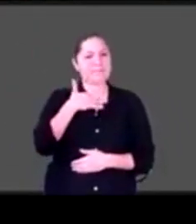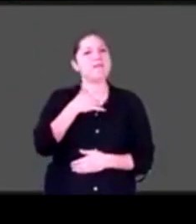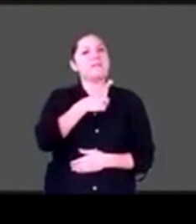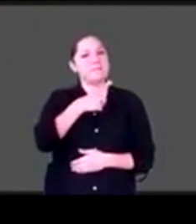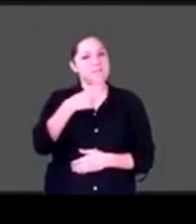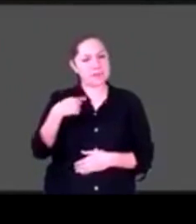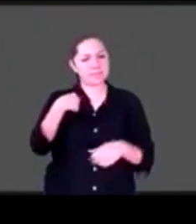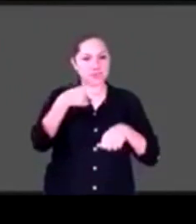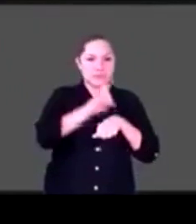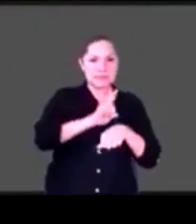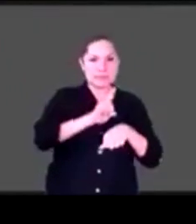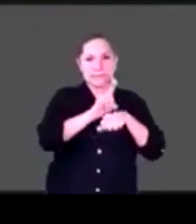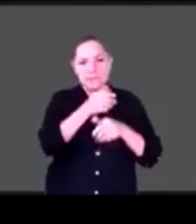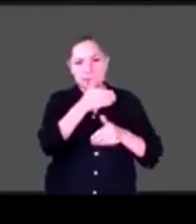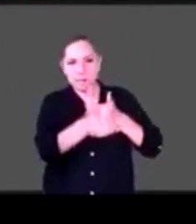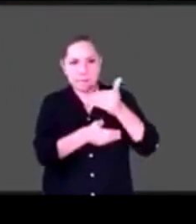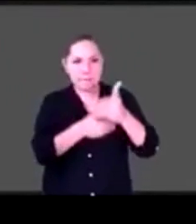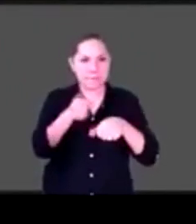desafío interesante.